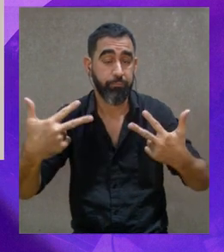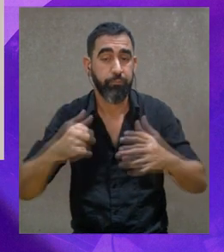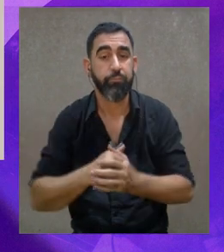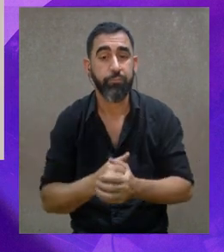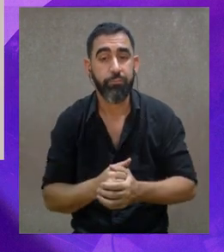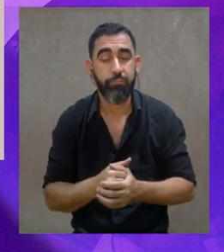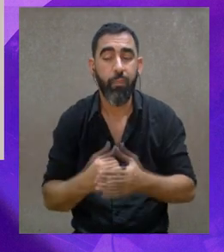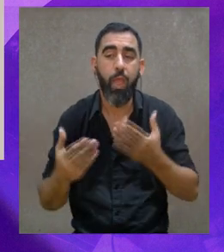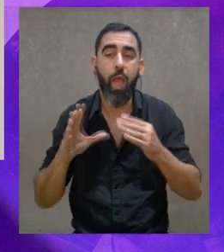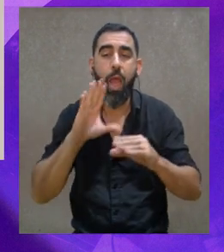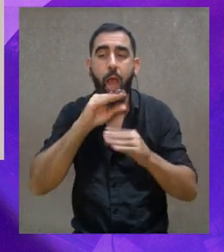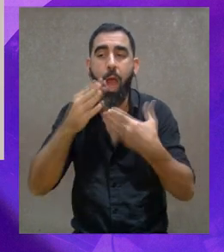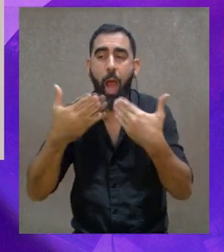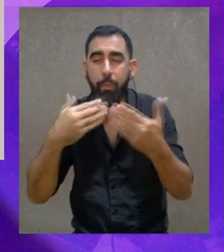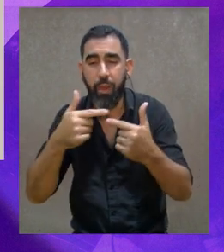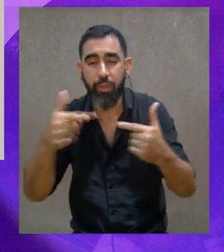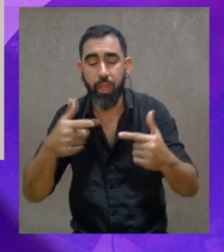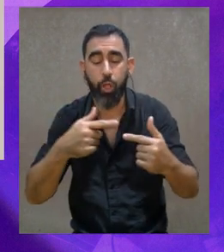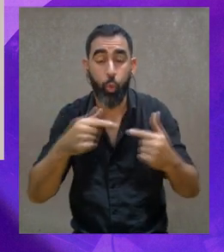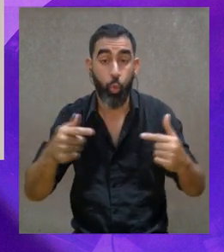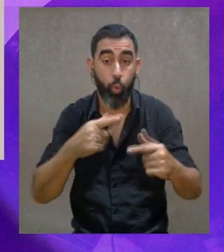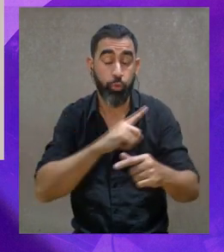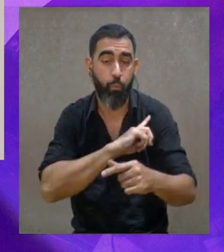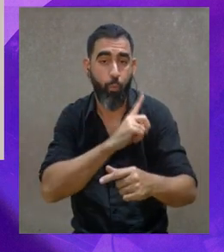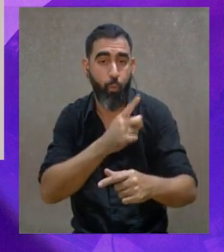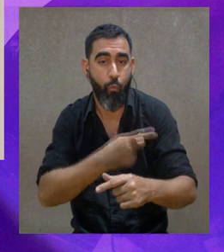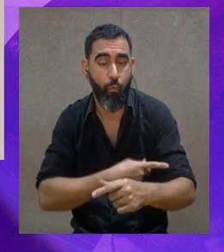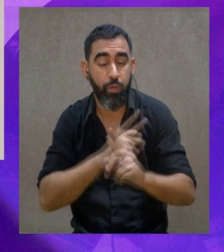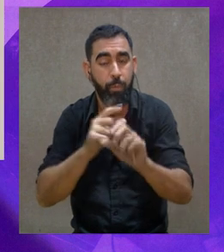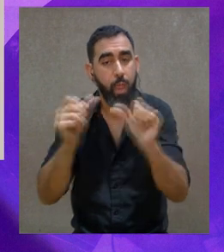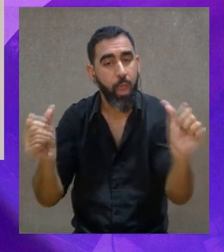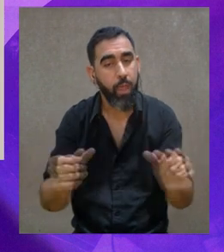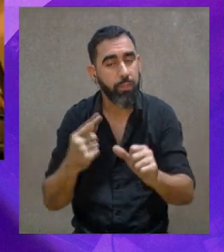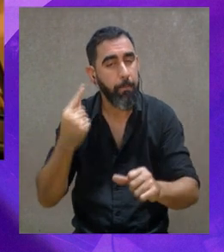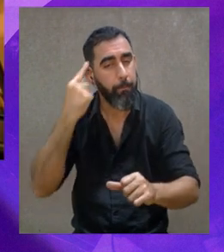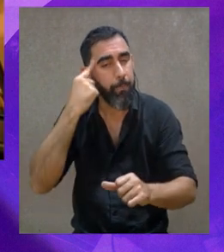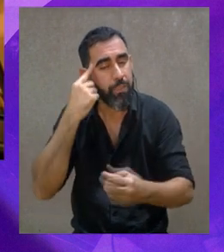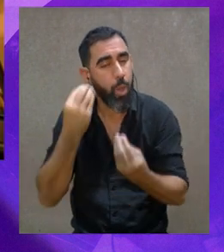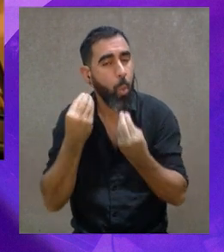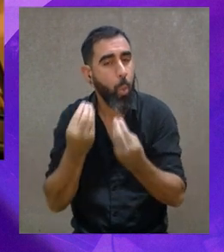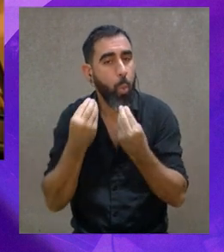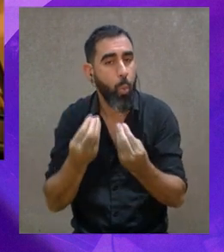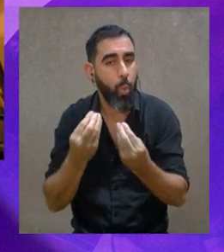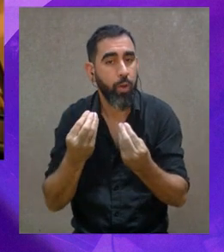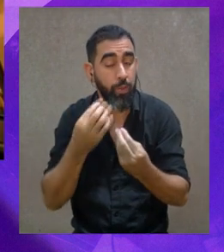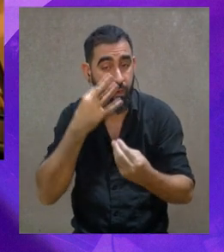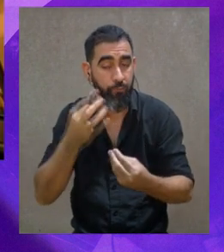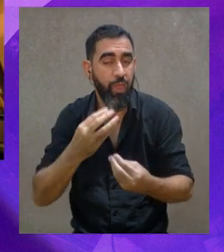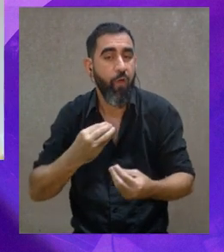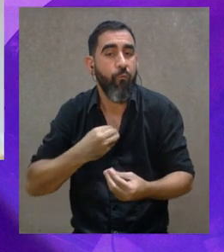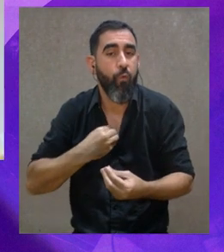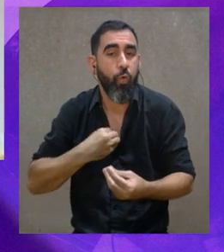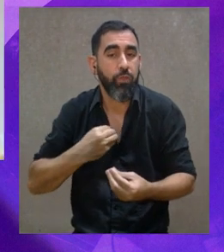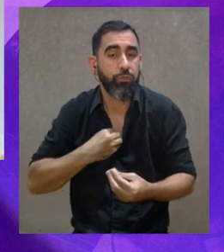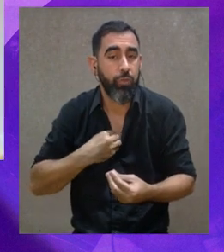de servicio, y qué es lo que queremos para nuestra sociedad. Así que, bueno, muchas gracias. Gracias, Claudia. Víctor.